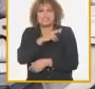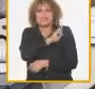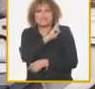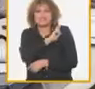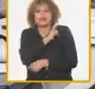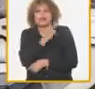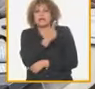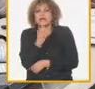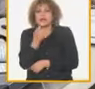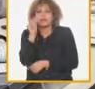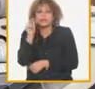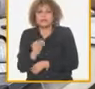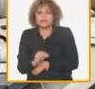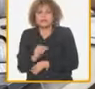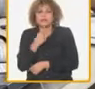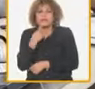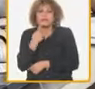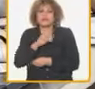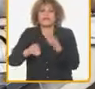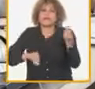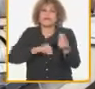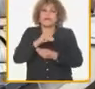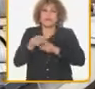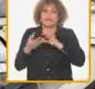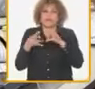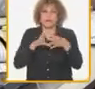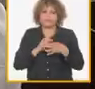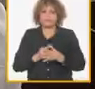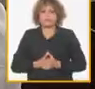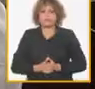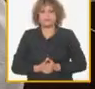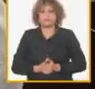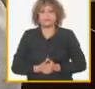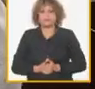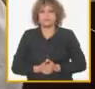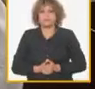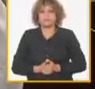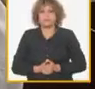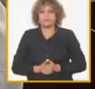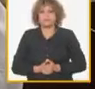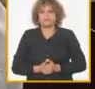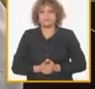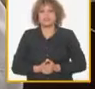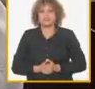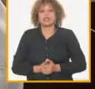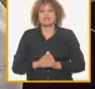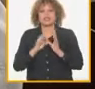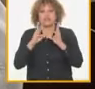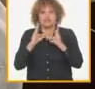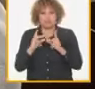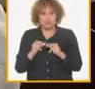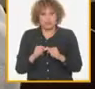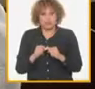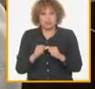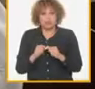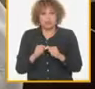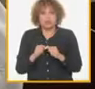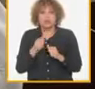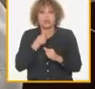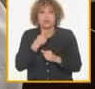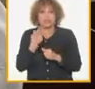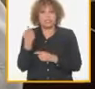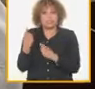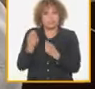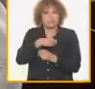uno de nosotros en transformar la situación que tenemos y si bien podemos decir que se avanza los resultados que se alcanzan no son lo que espera nuestro pueblo